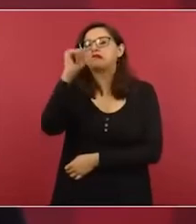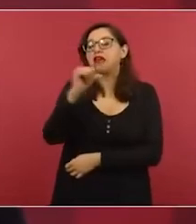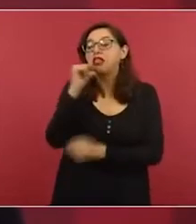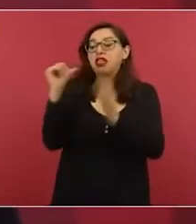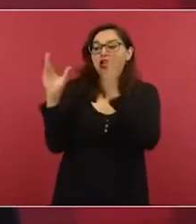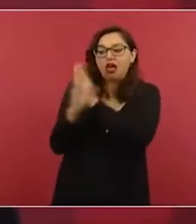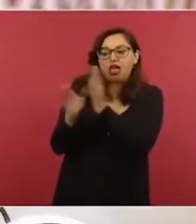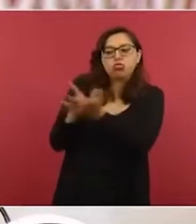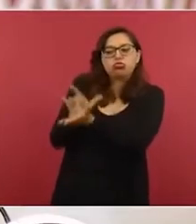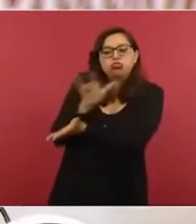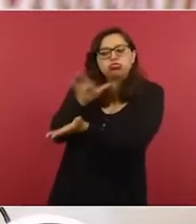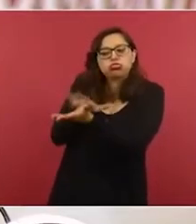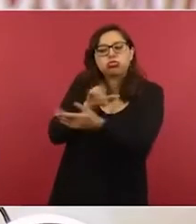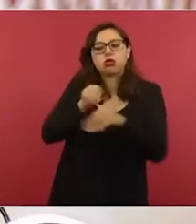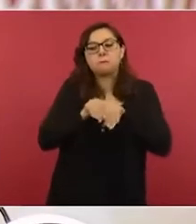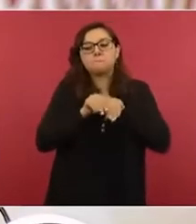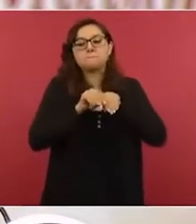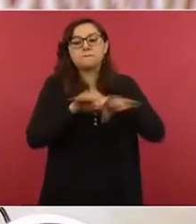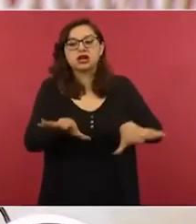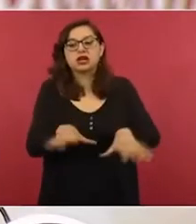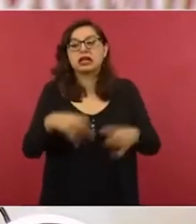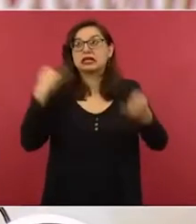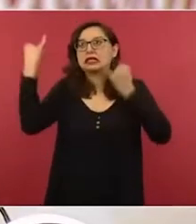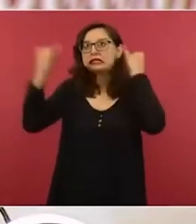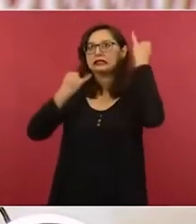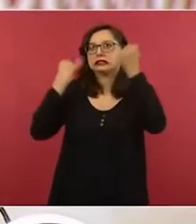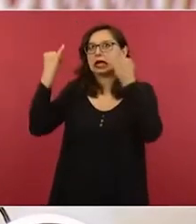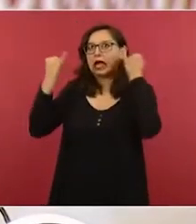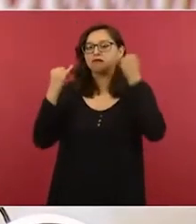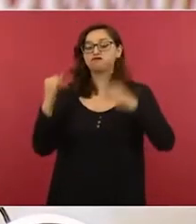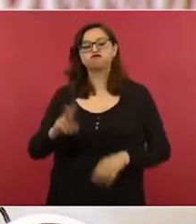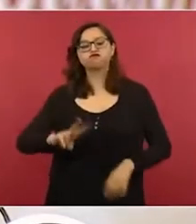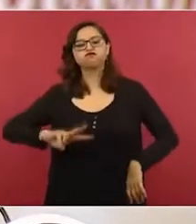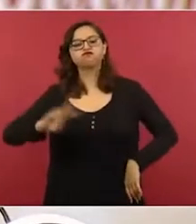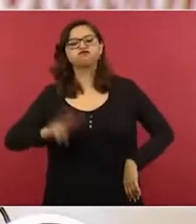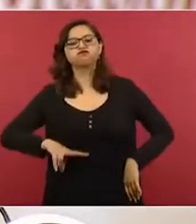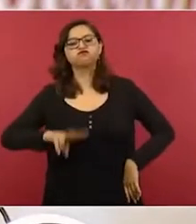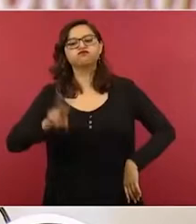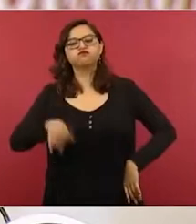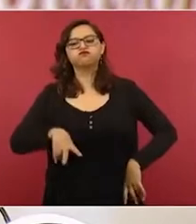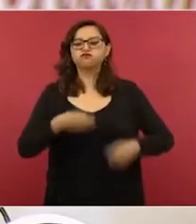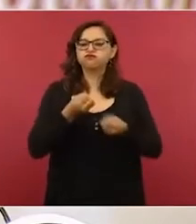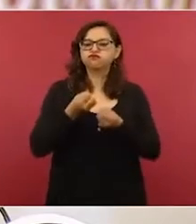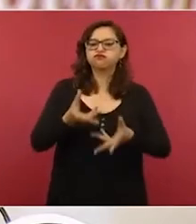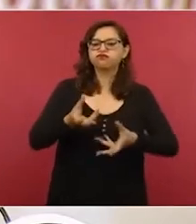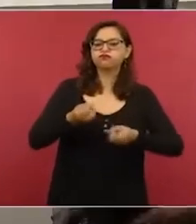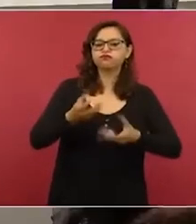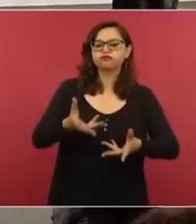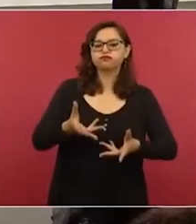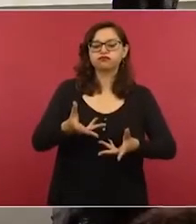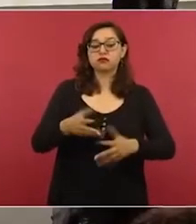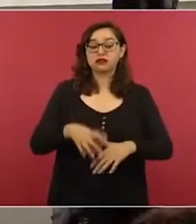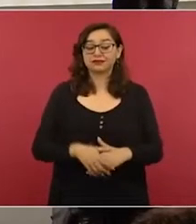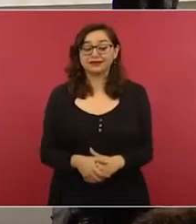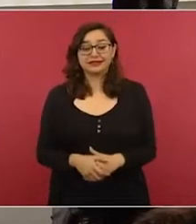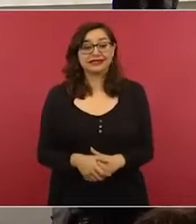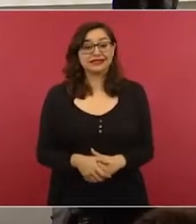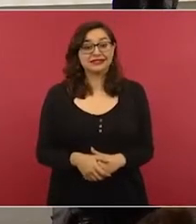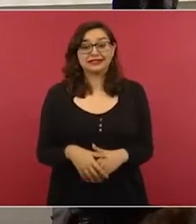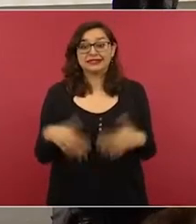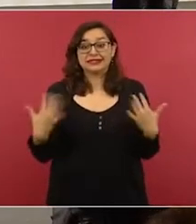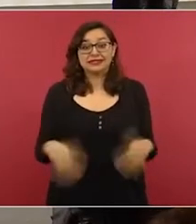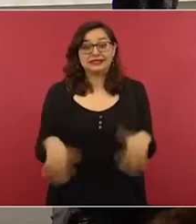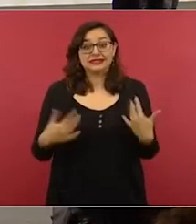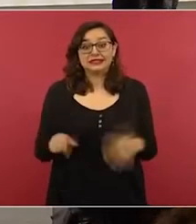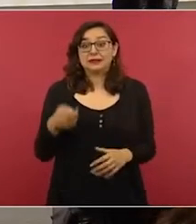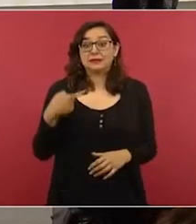dar como verdades lo que son suposiciones, inferencias o rumores. Sin embargo, Loret